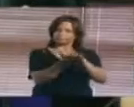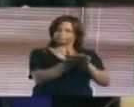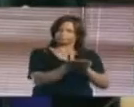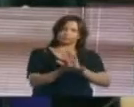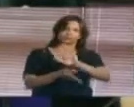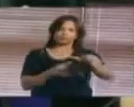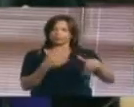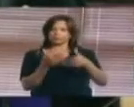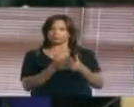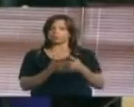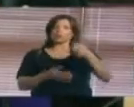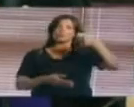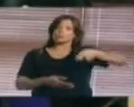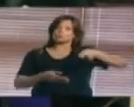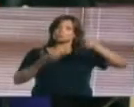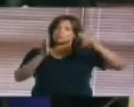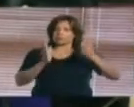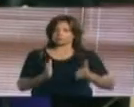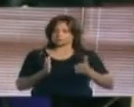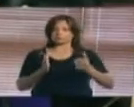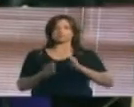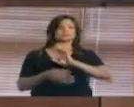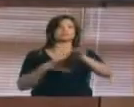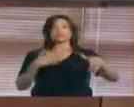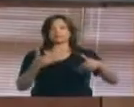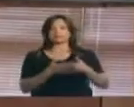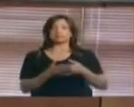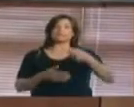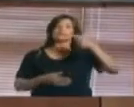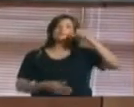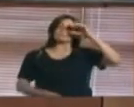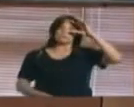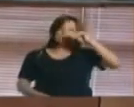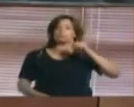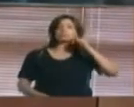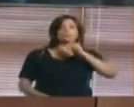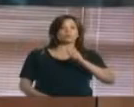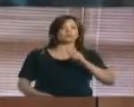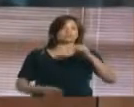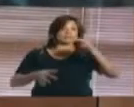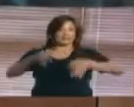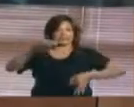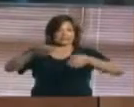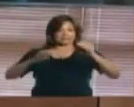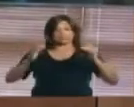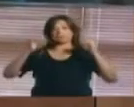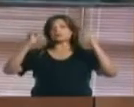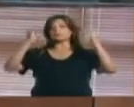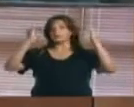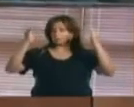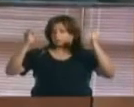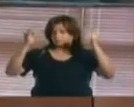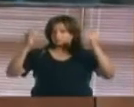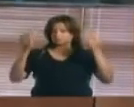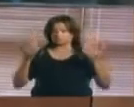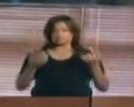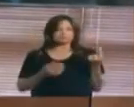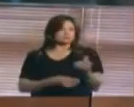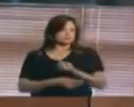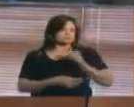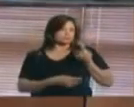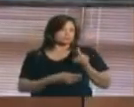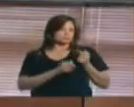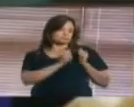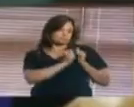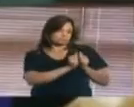A todos los jueces y a todas las jueces de la Suprema Corte de Justicia que siempre